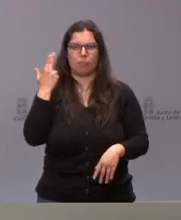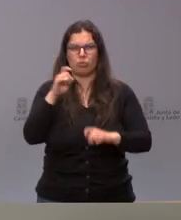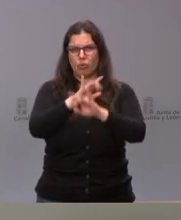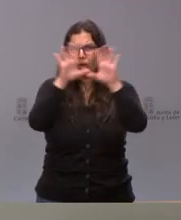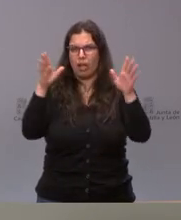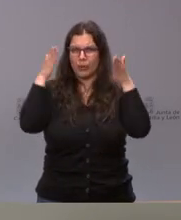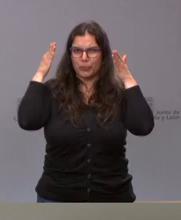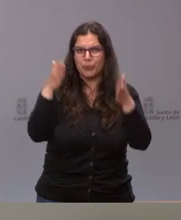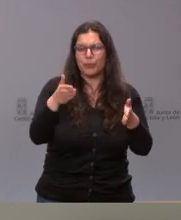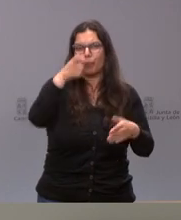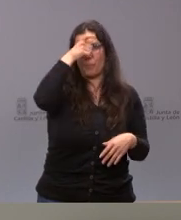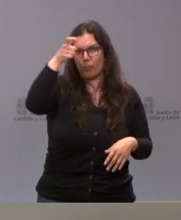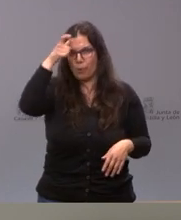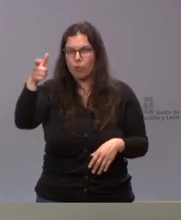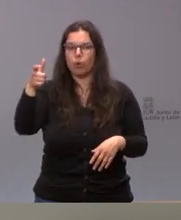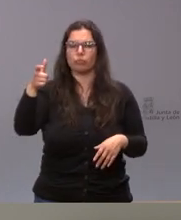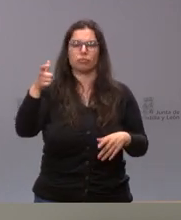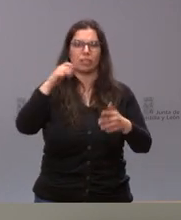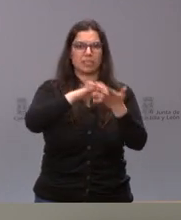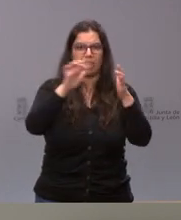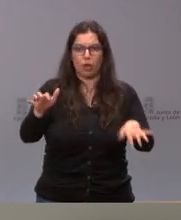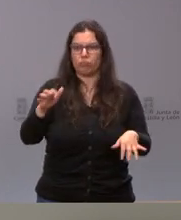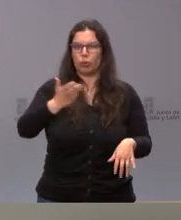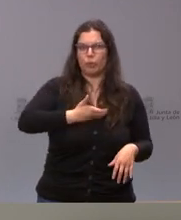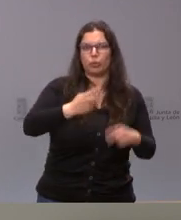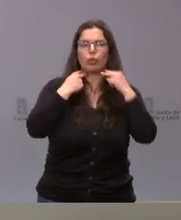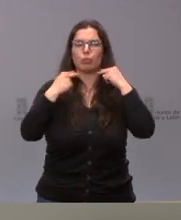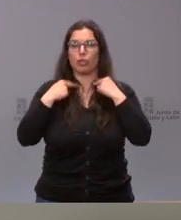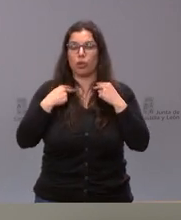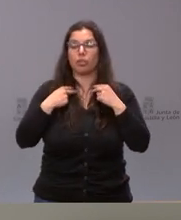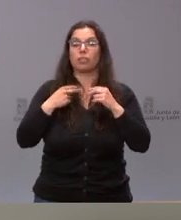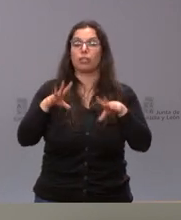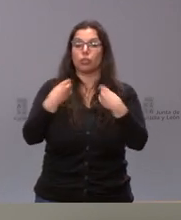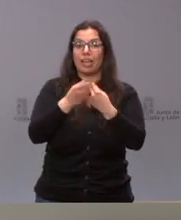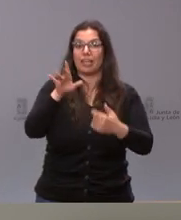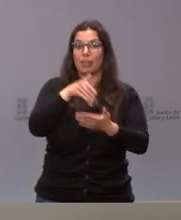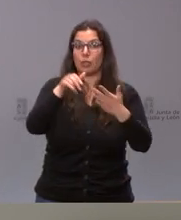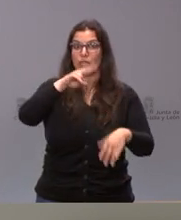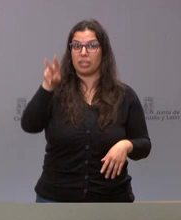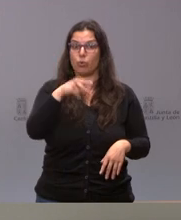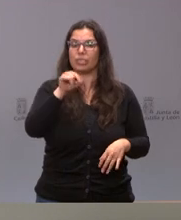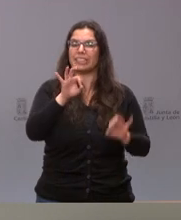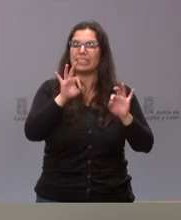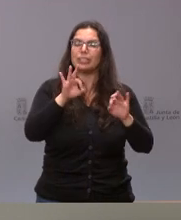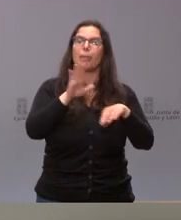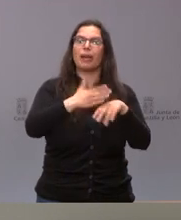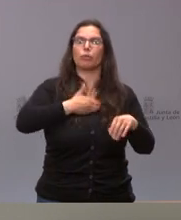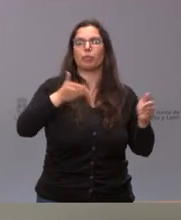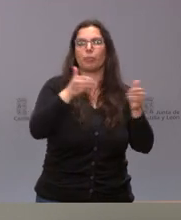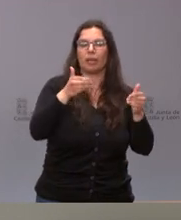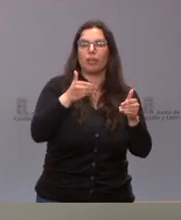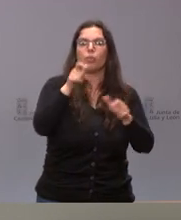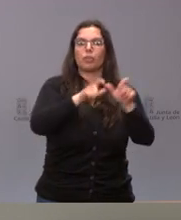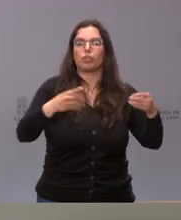con los ayuntamientos y con las diputaciones provinciales. Esta cuantía de 15 millones de euros se dirige tanto a los ayuntamientos de menos de 20.000 habitantes, a los